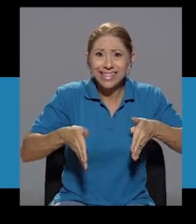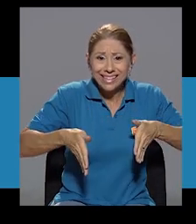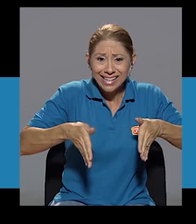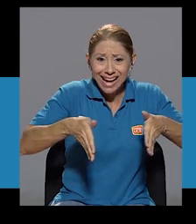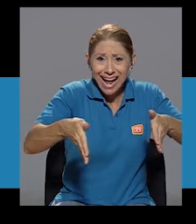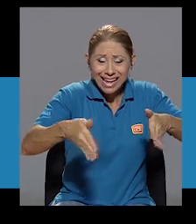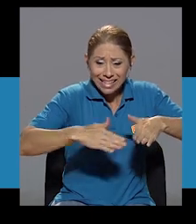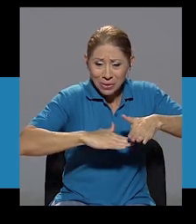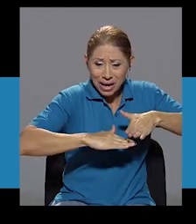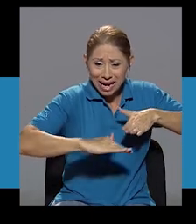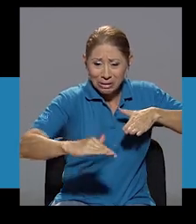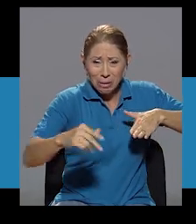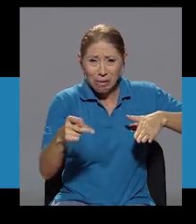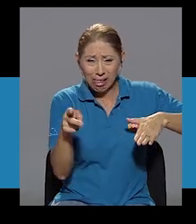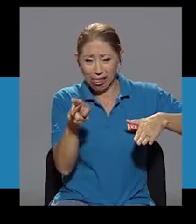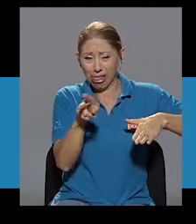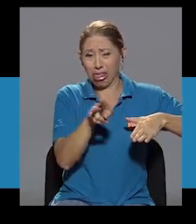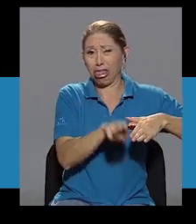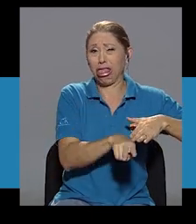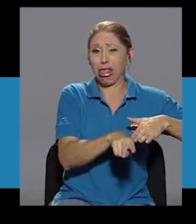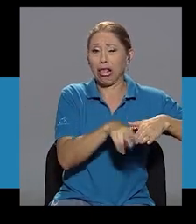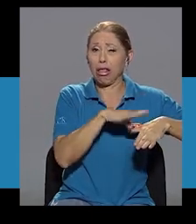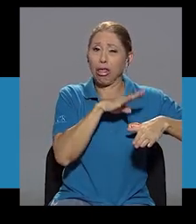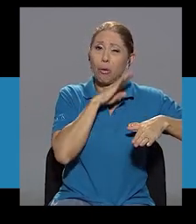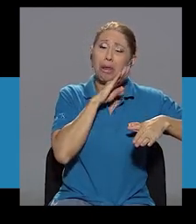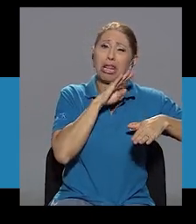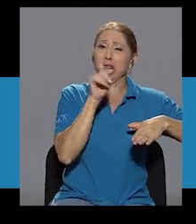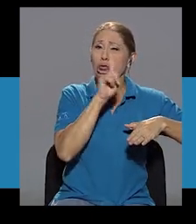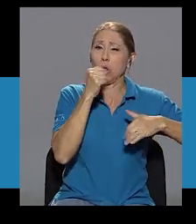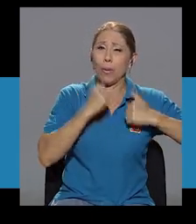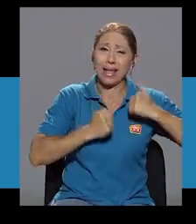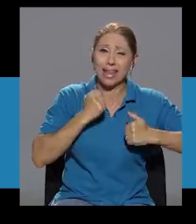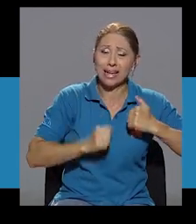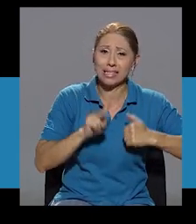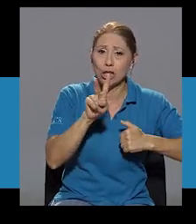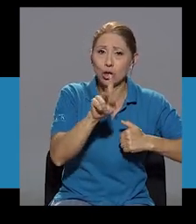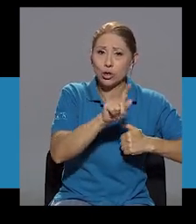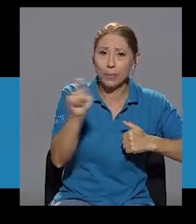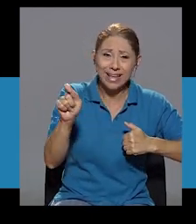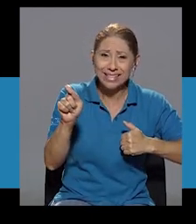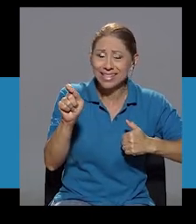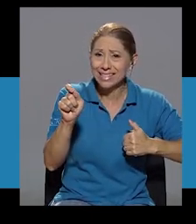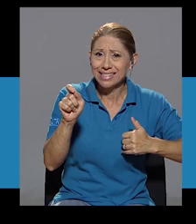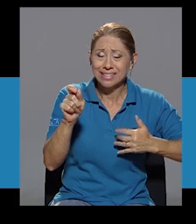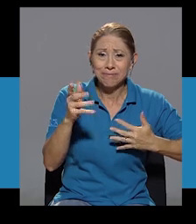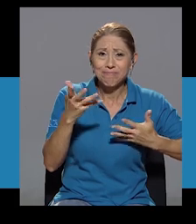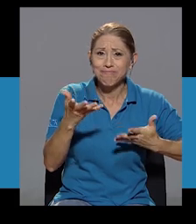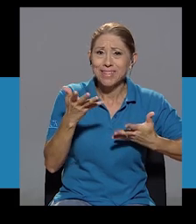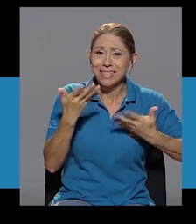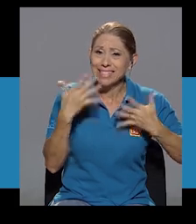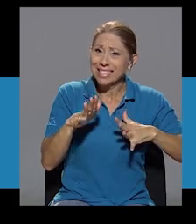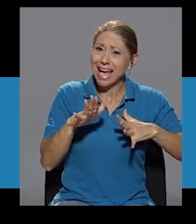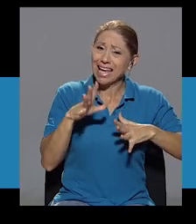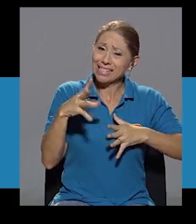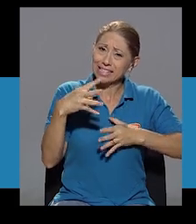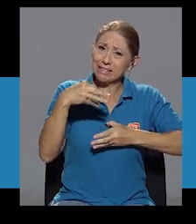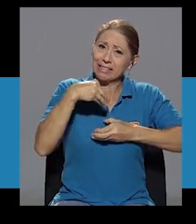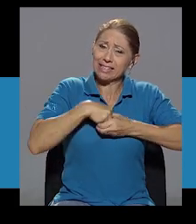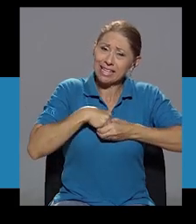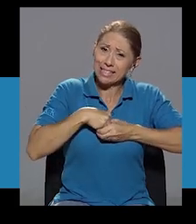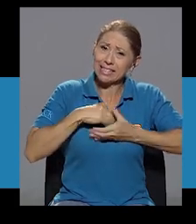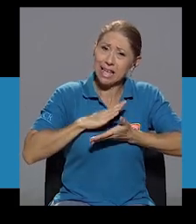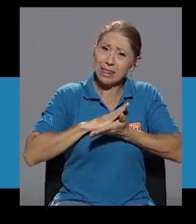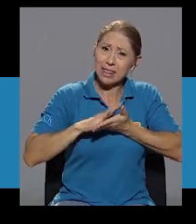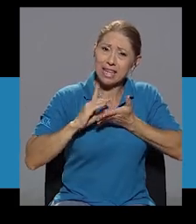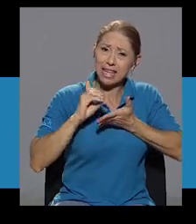Estar durmiendo en una acera, no bañarse durante dos meses, perder esa esencia del ser humano.